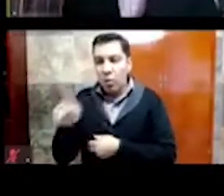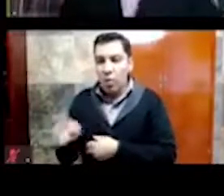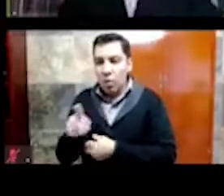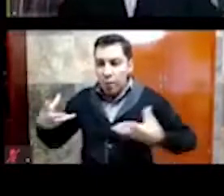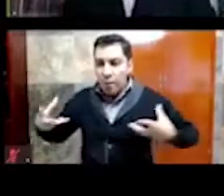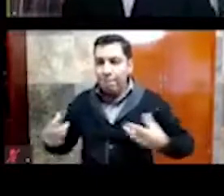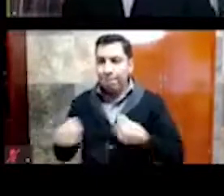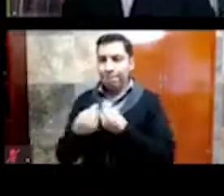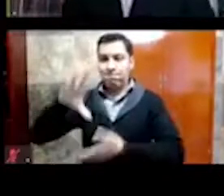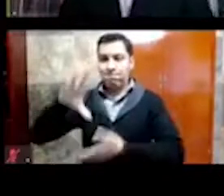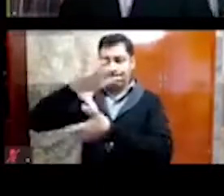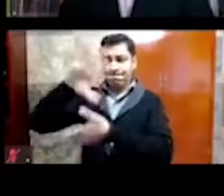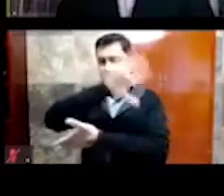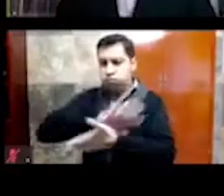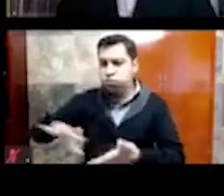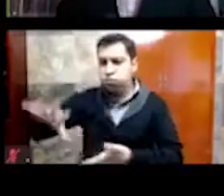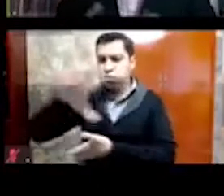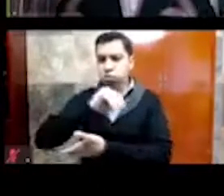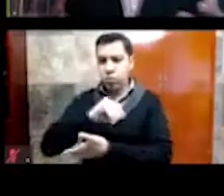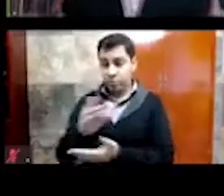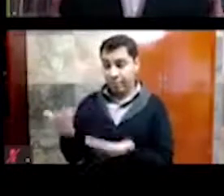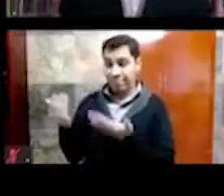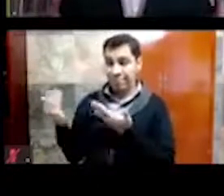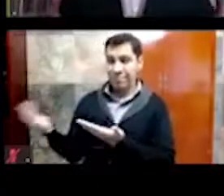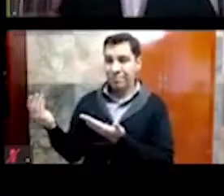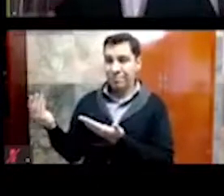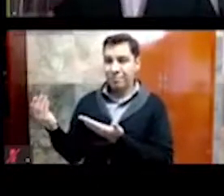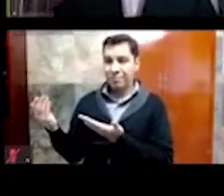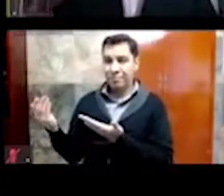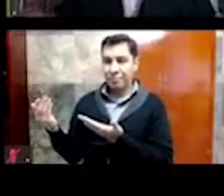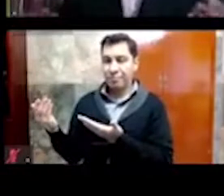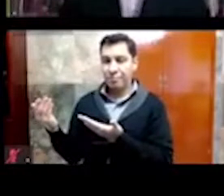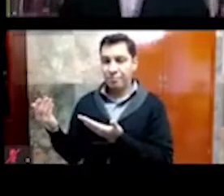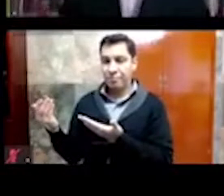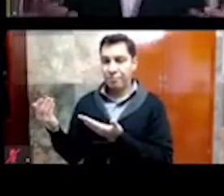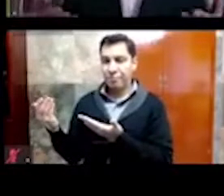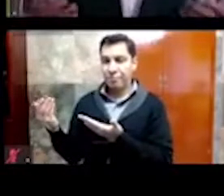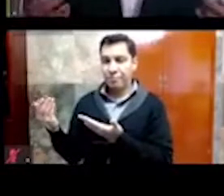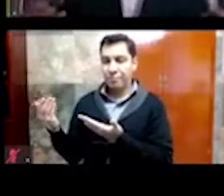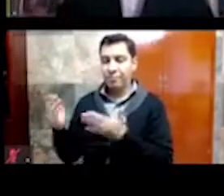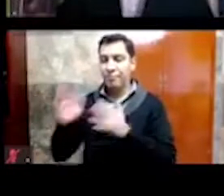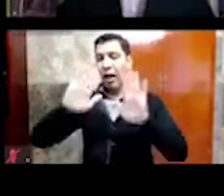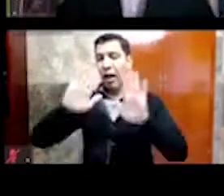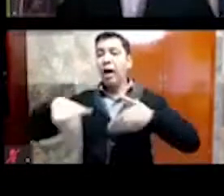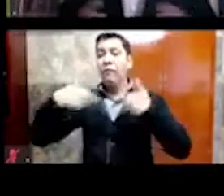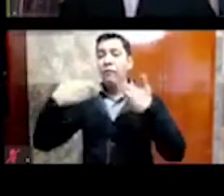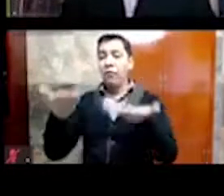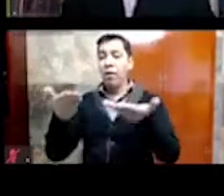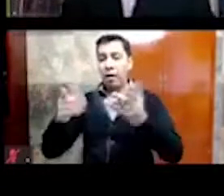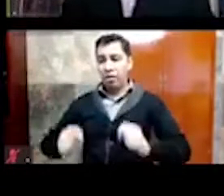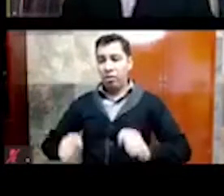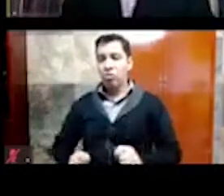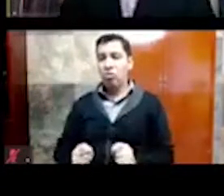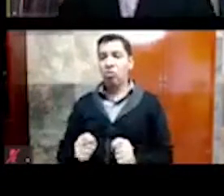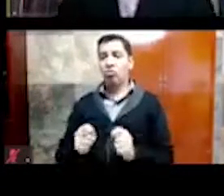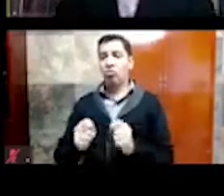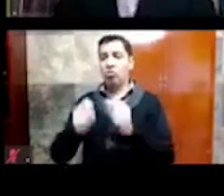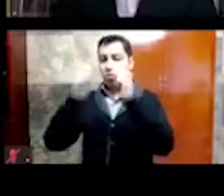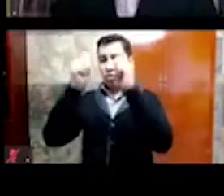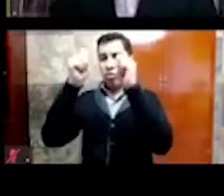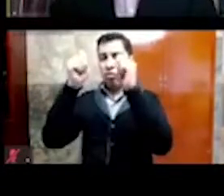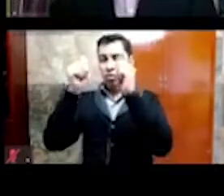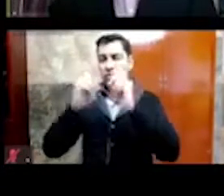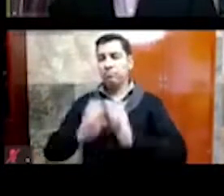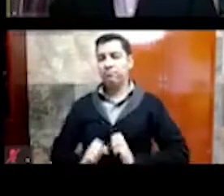Mesoamérica, ¿no? Esta es la, una, una, una sección de la fachada externa de la torre de cráneos, esto es un